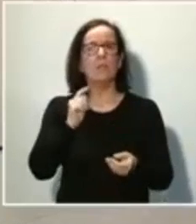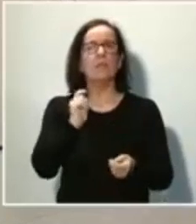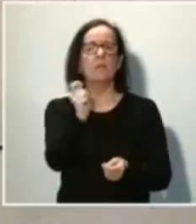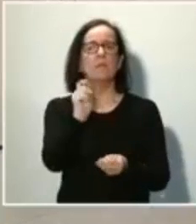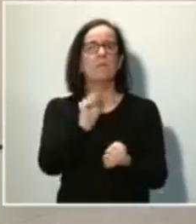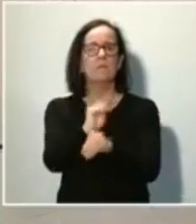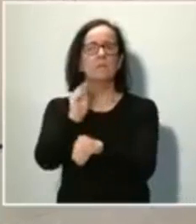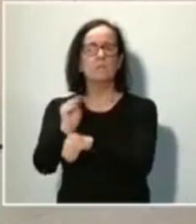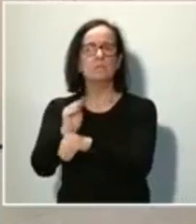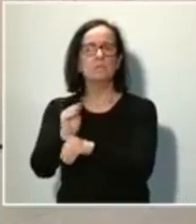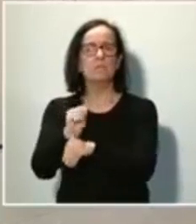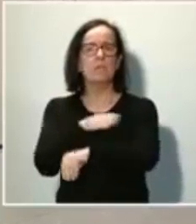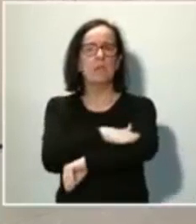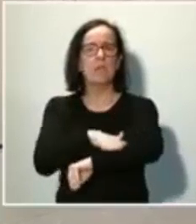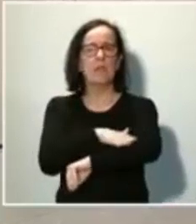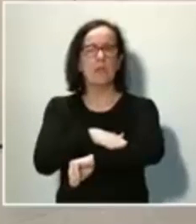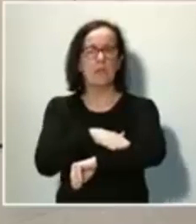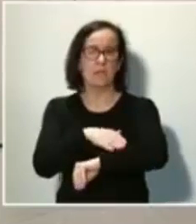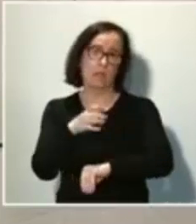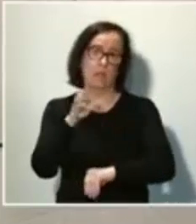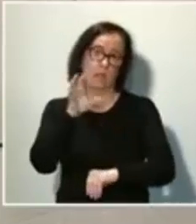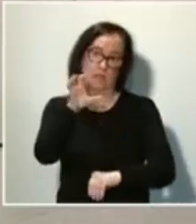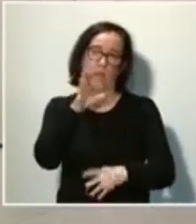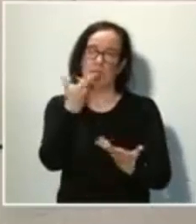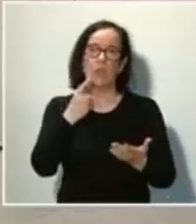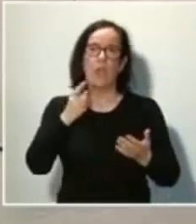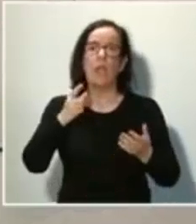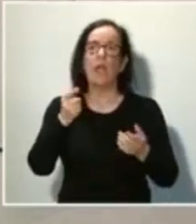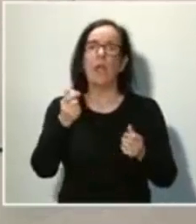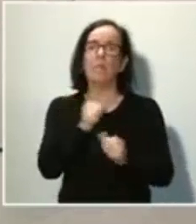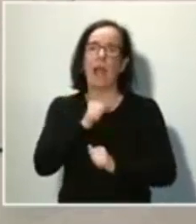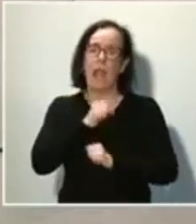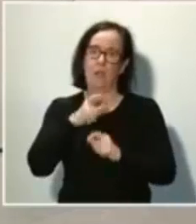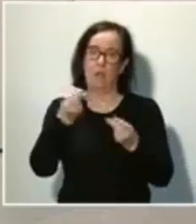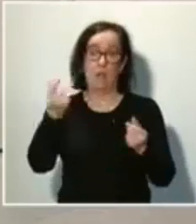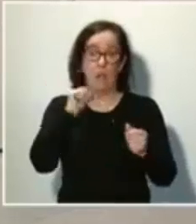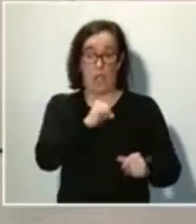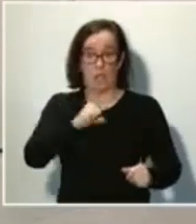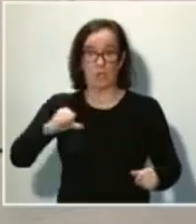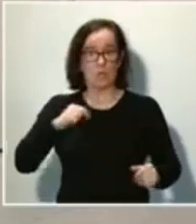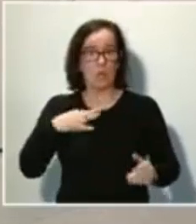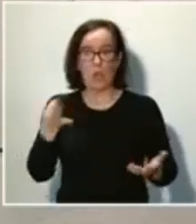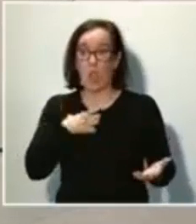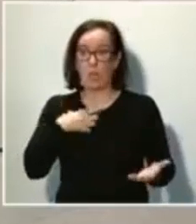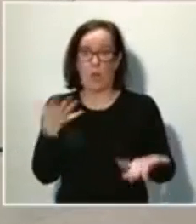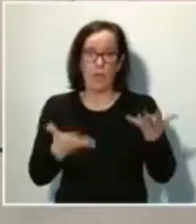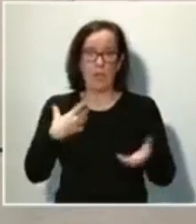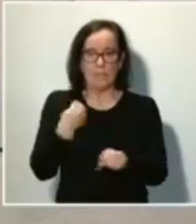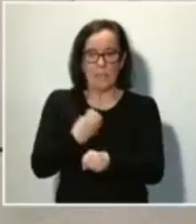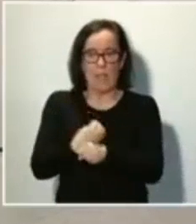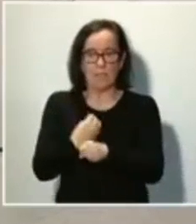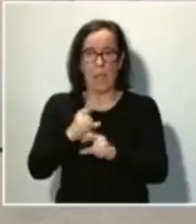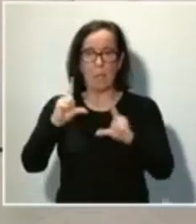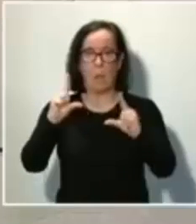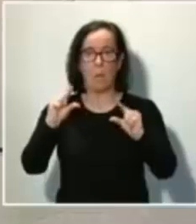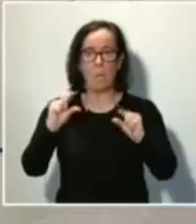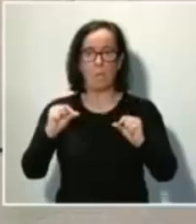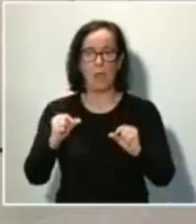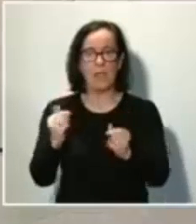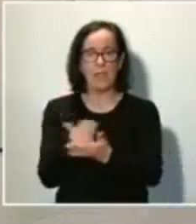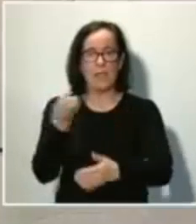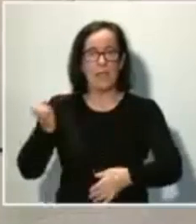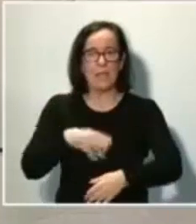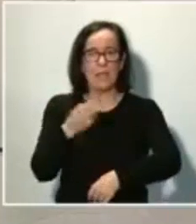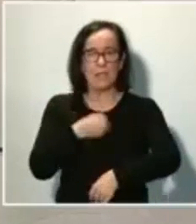sin consumir su derecho al paro. Que un autónomo que ha visto interrumpida su actividad o mermado sus ingresos va a tener derecho a una